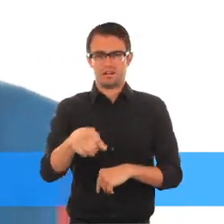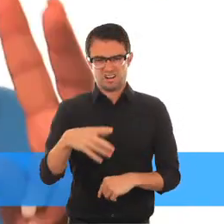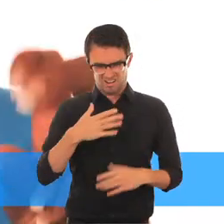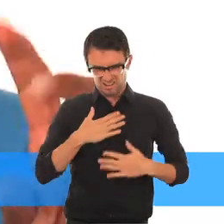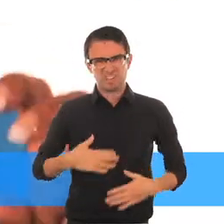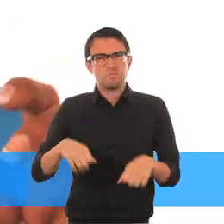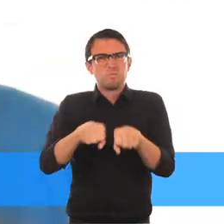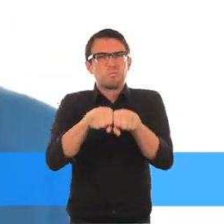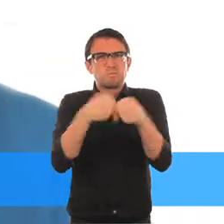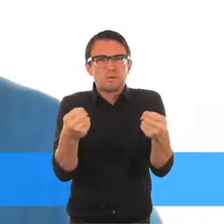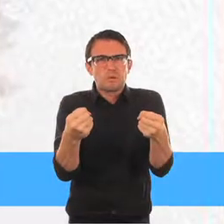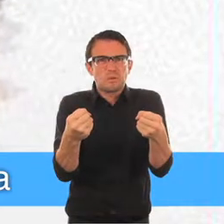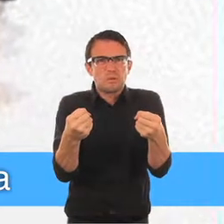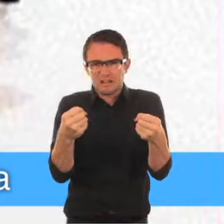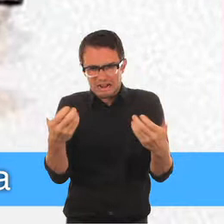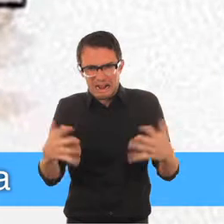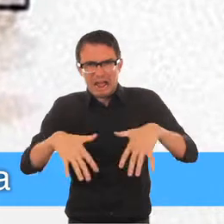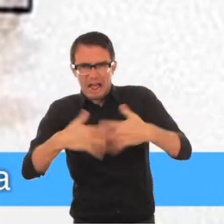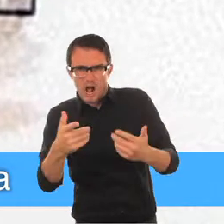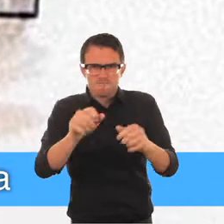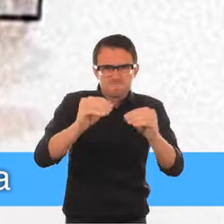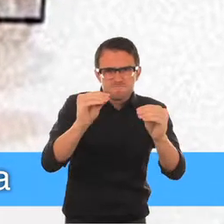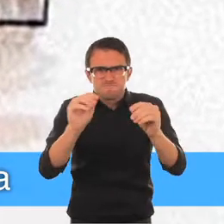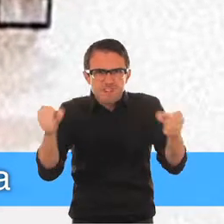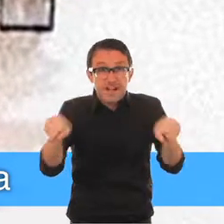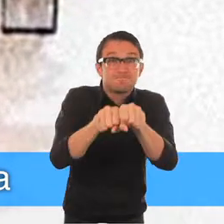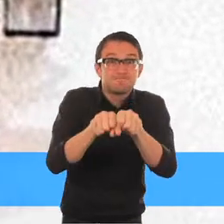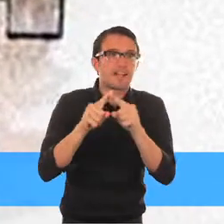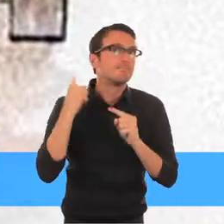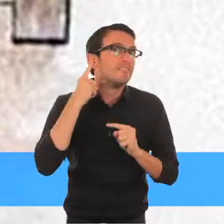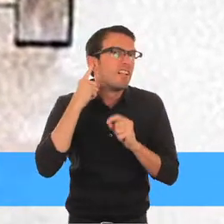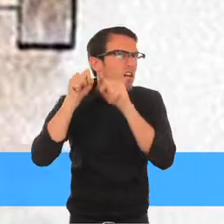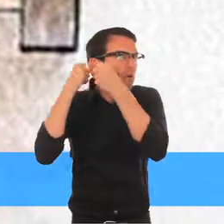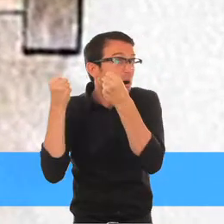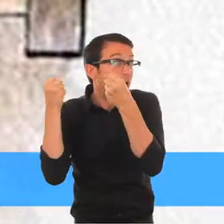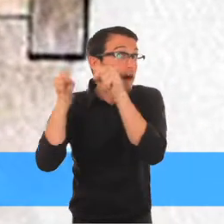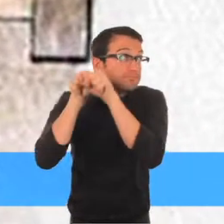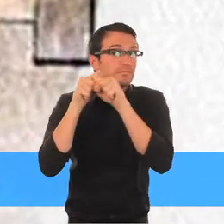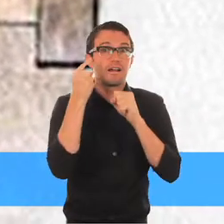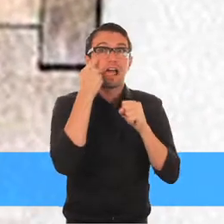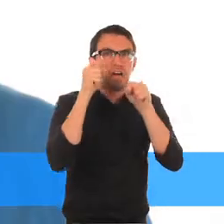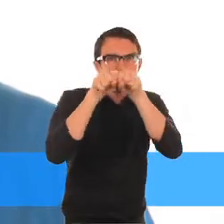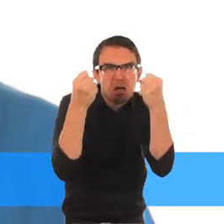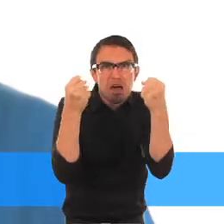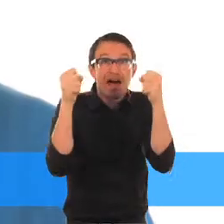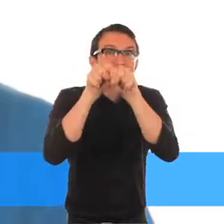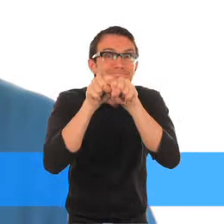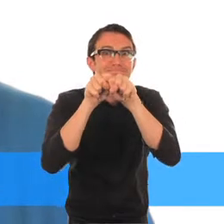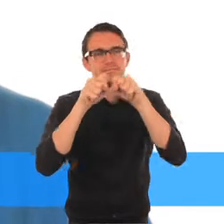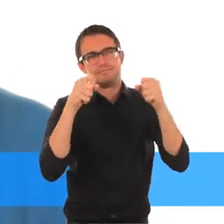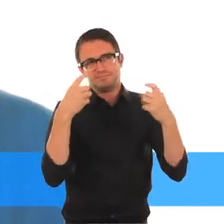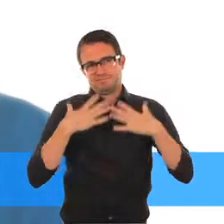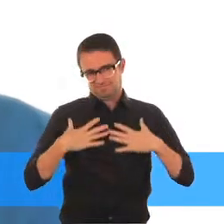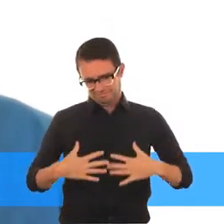Se hace hincapié en corregir a la persona para que pueda ser aceptada e integrarse a la sociedad. Este enfoque genera bajas expectativas para